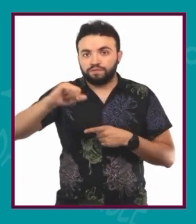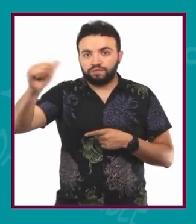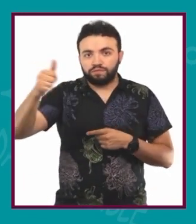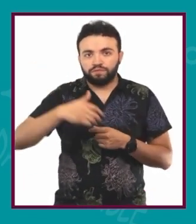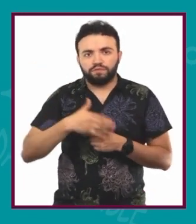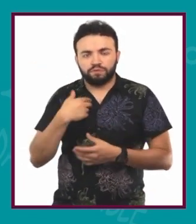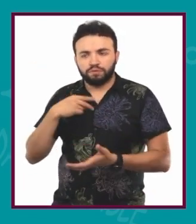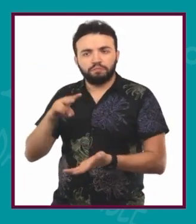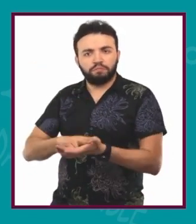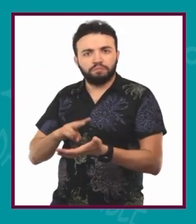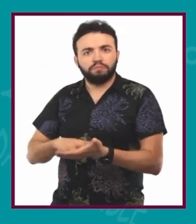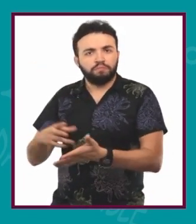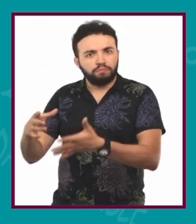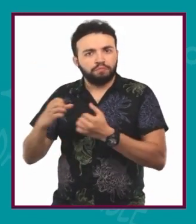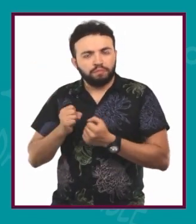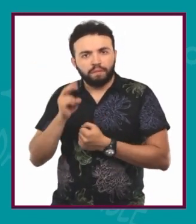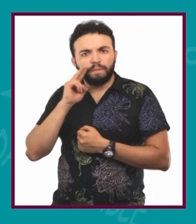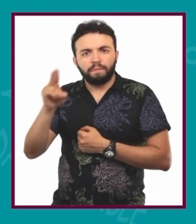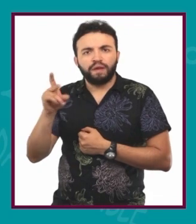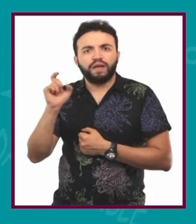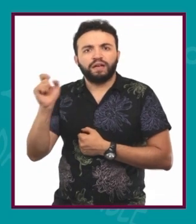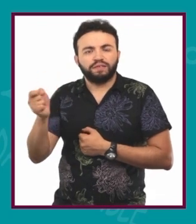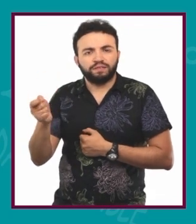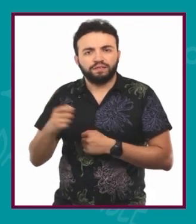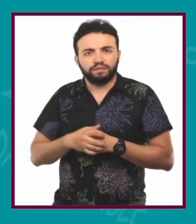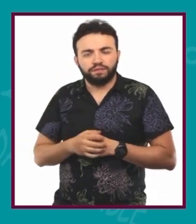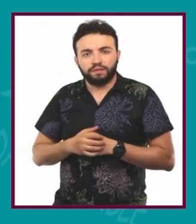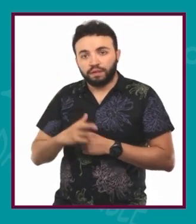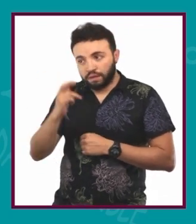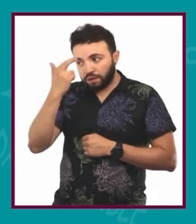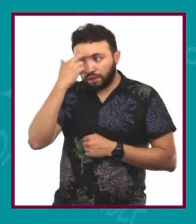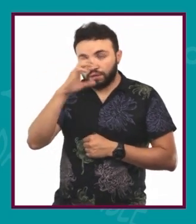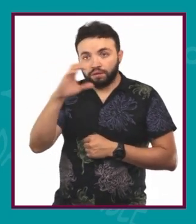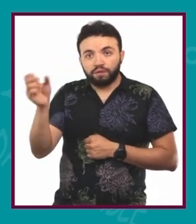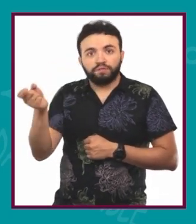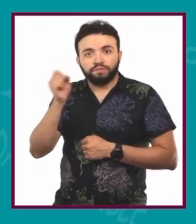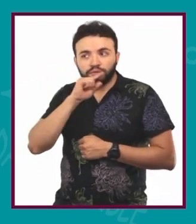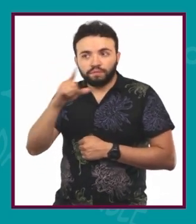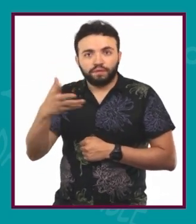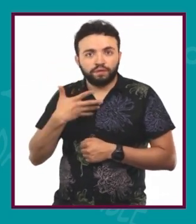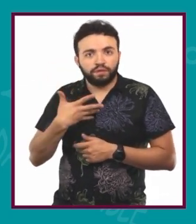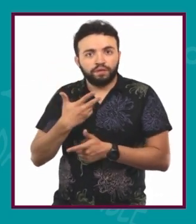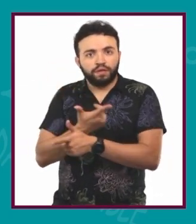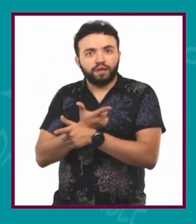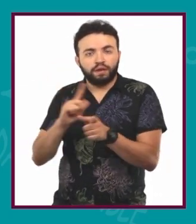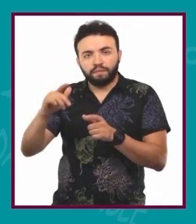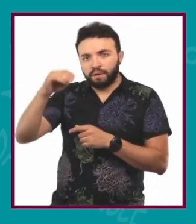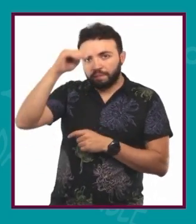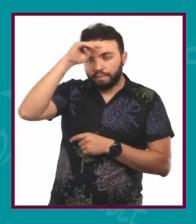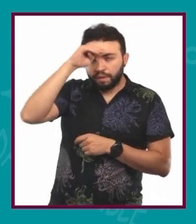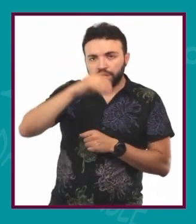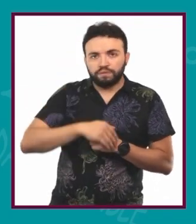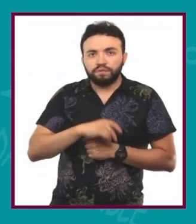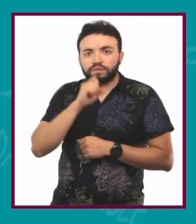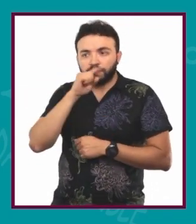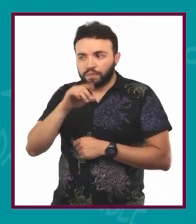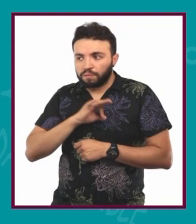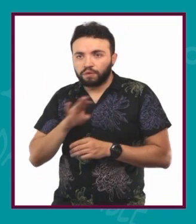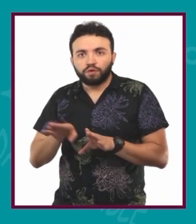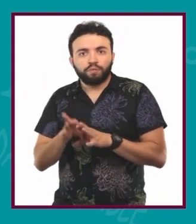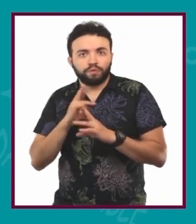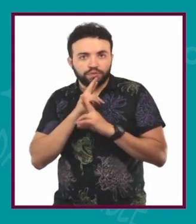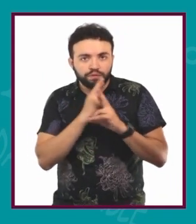validarlo. Es decir, verlo por quien es, reconocer que también tiene la libertad de pensar, que tiene capacidad de